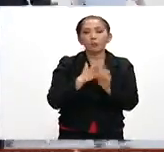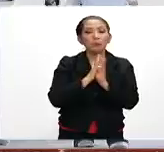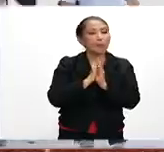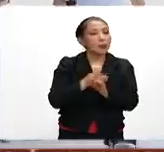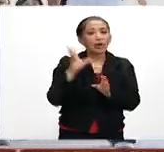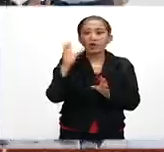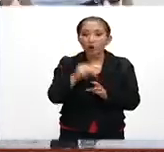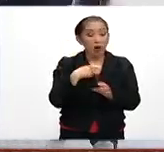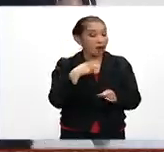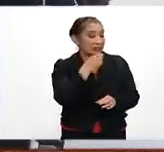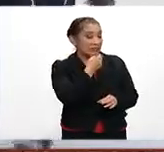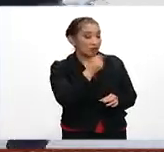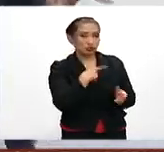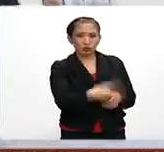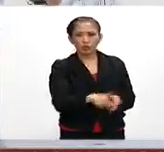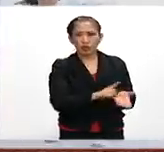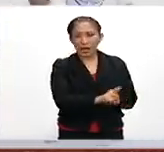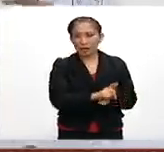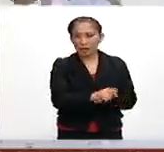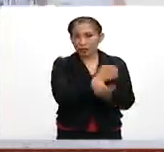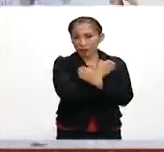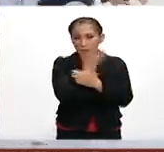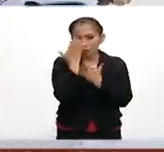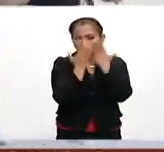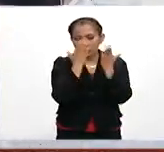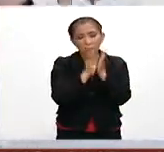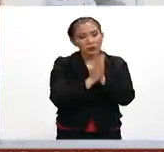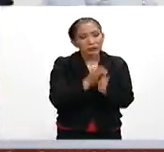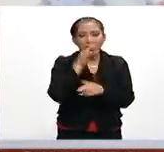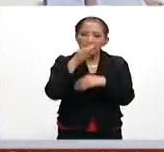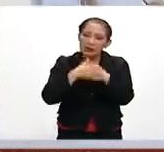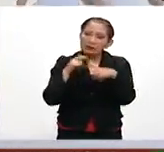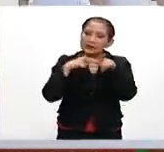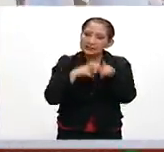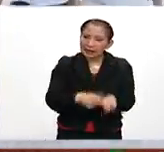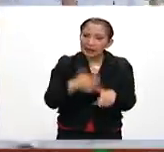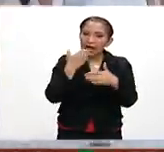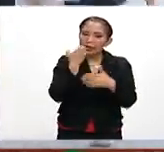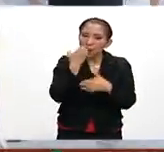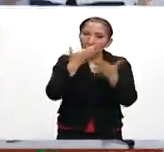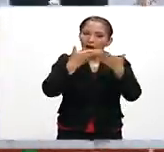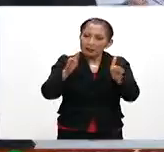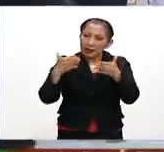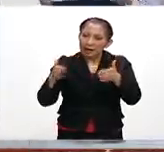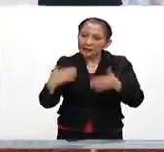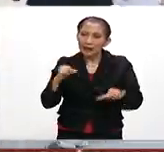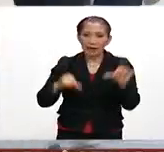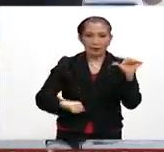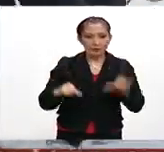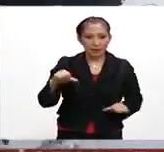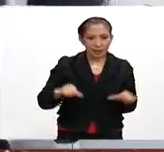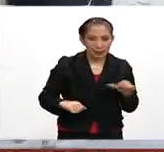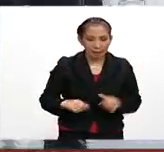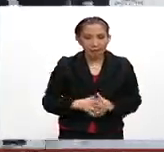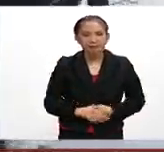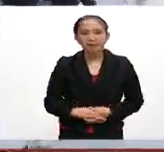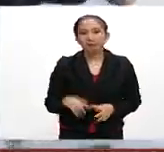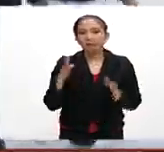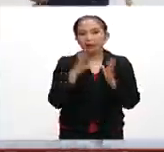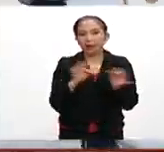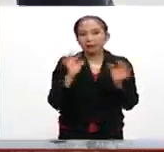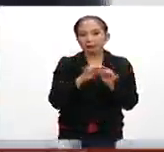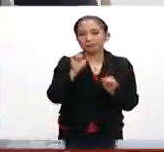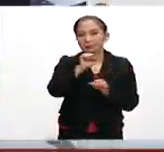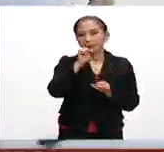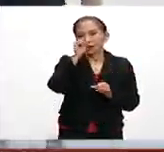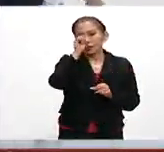no negar a los niños su derecho al estudio y les llamó para que mantengan las escuelas abiertas y en actividad. Les comento también que